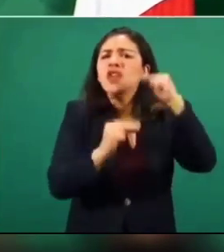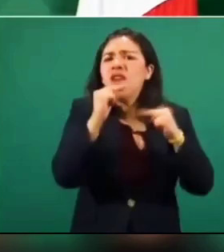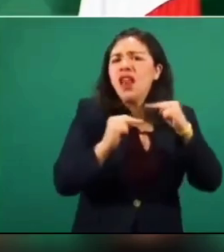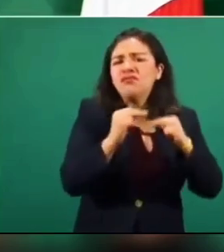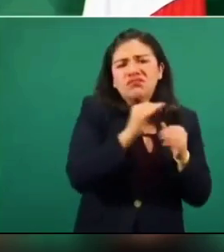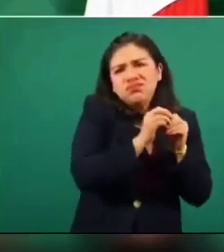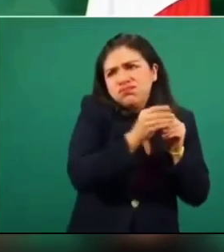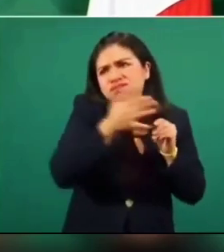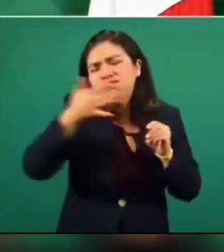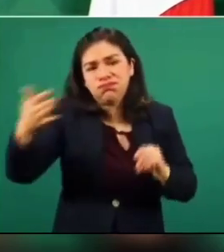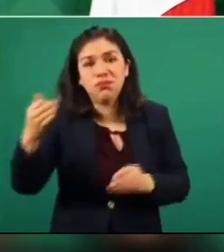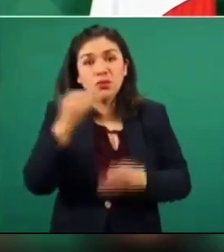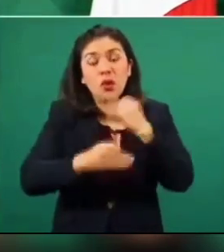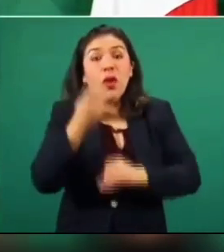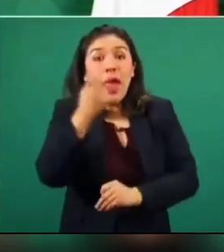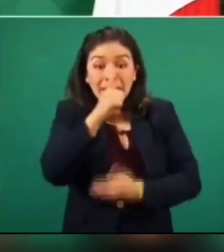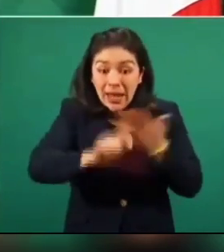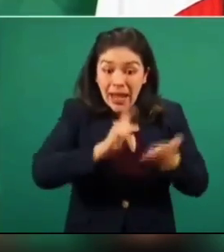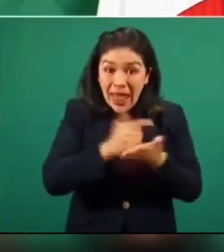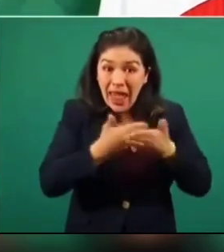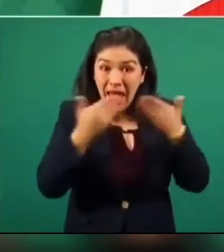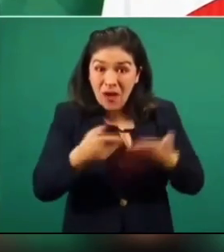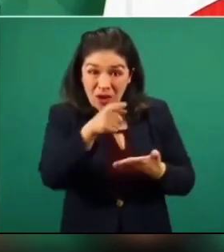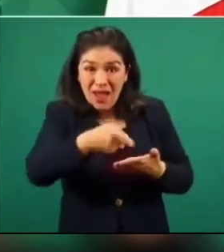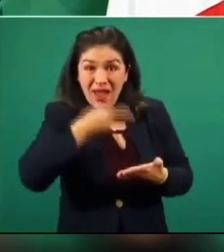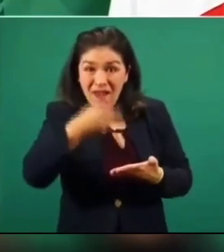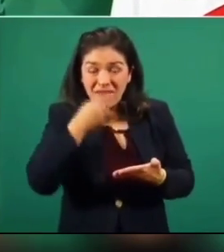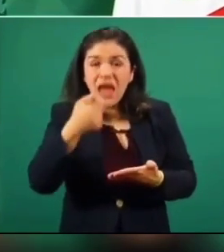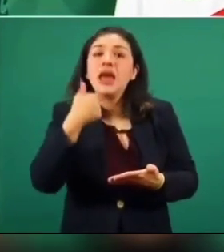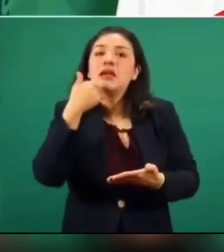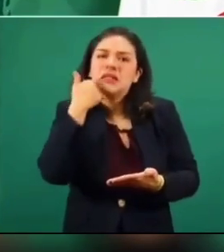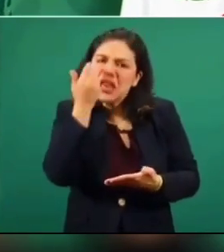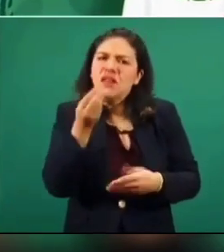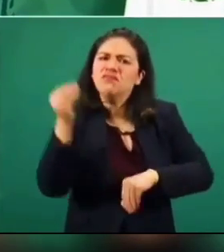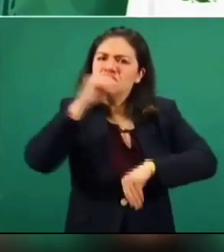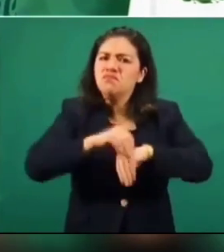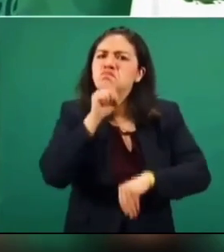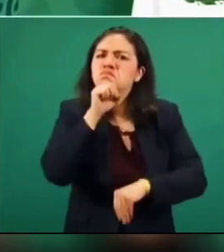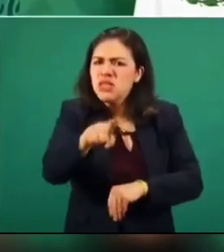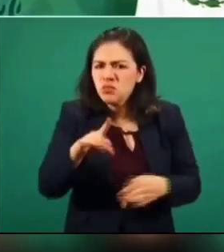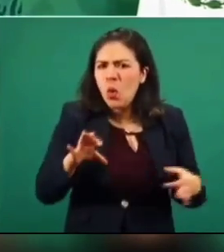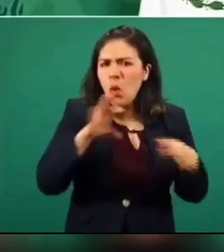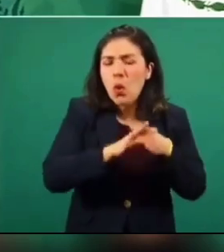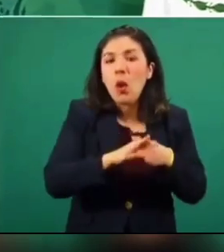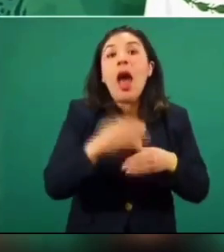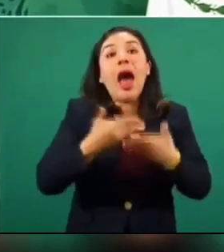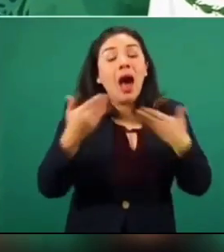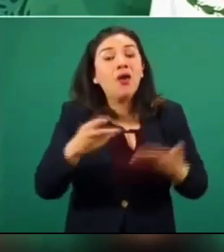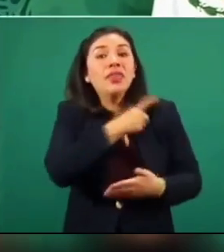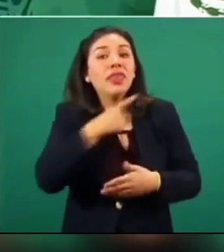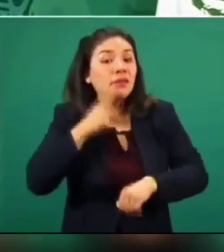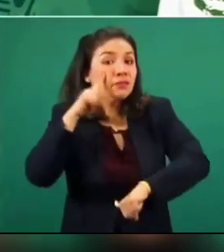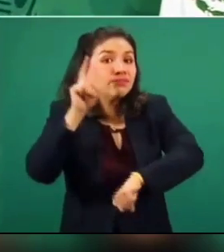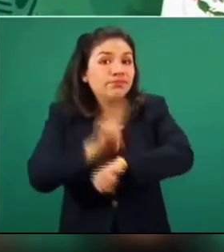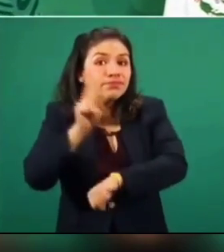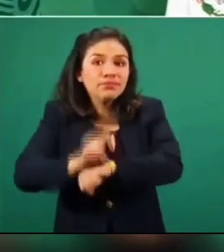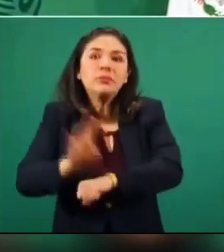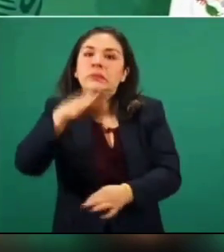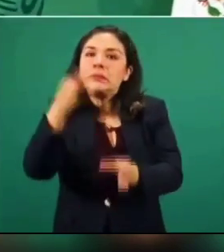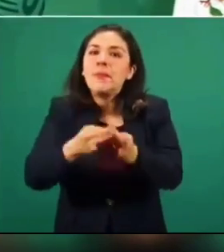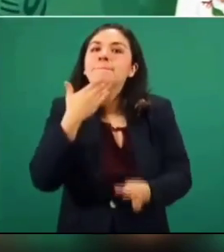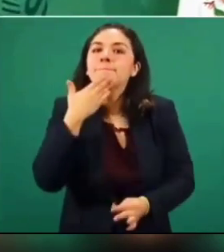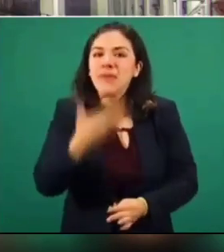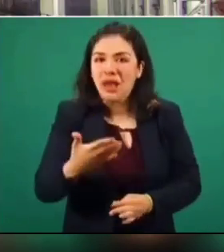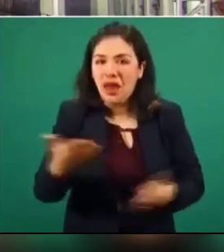que esa ley tiene ese espíritu. Ahora lo que hay que buscar es que se cumpla, que se lleve a la